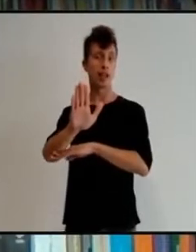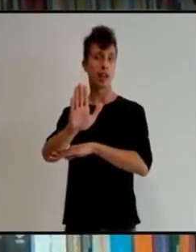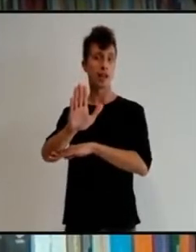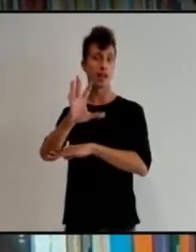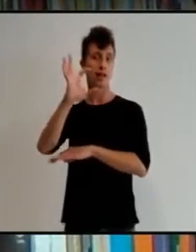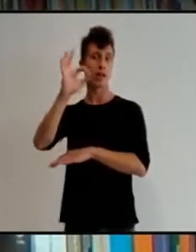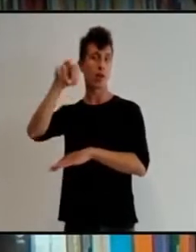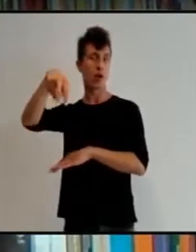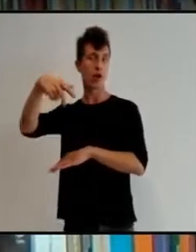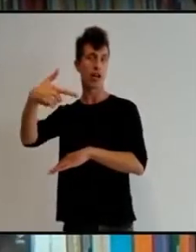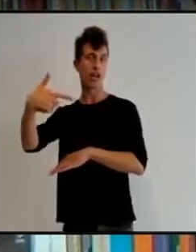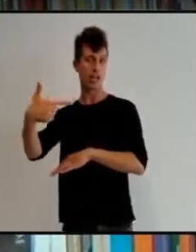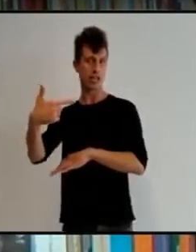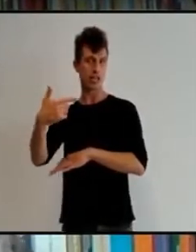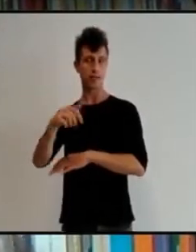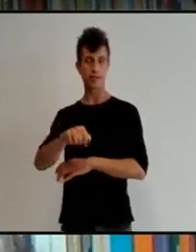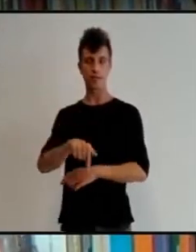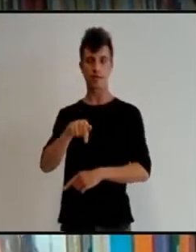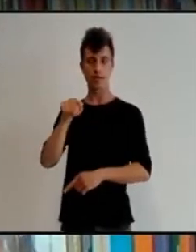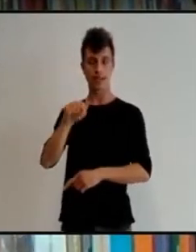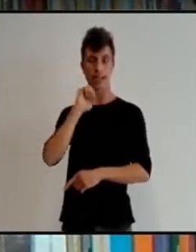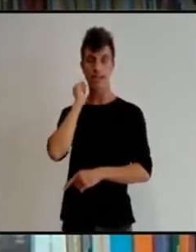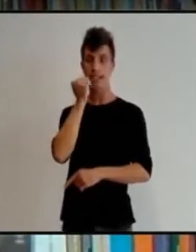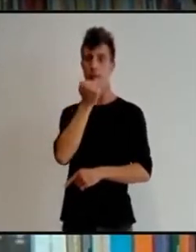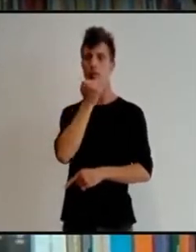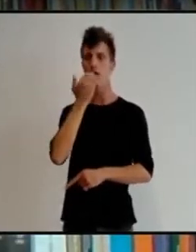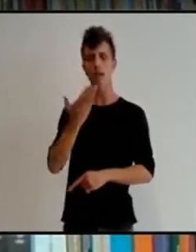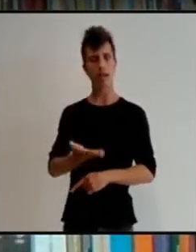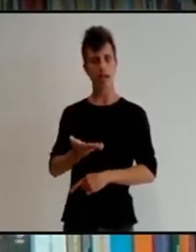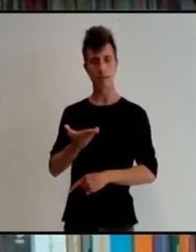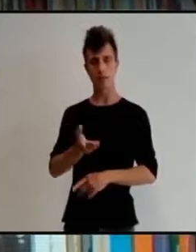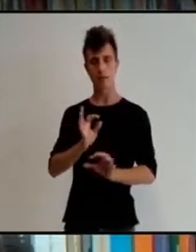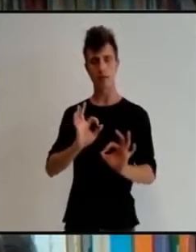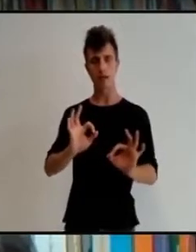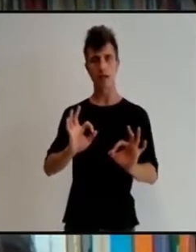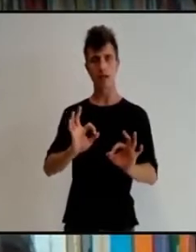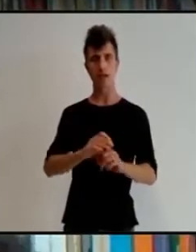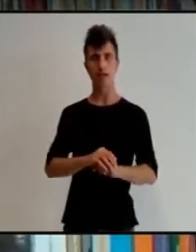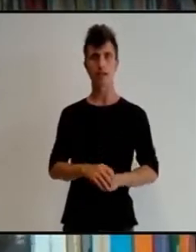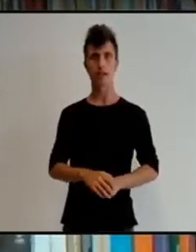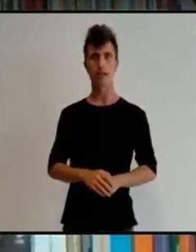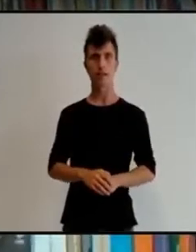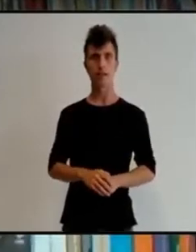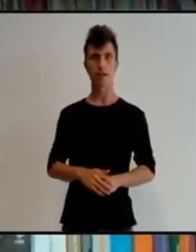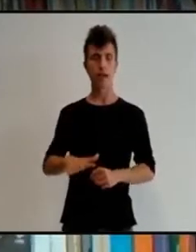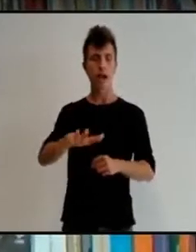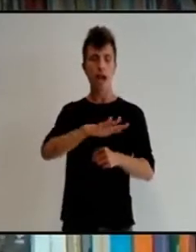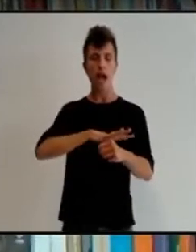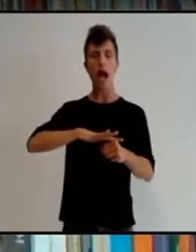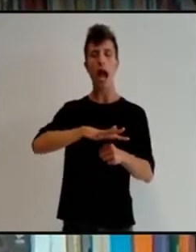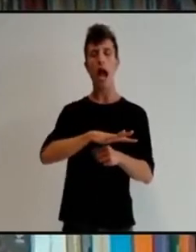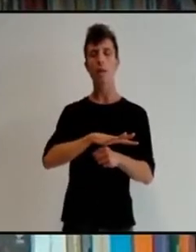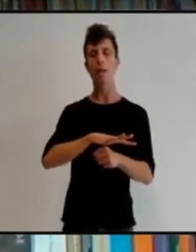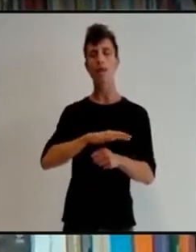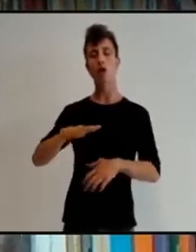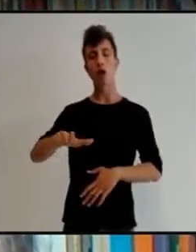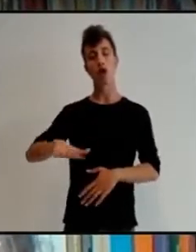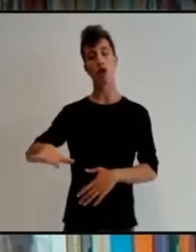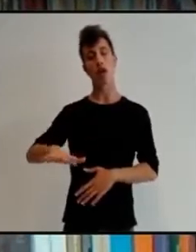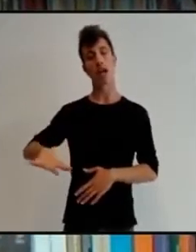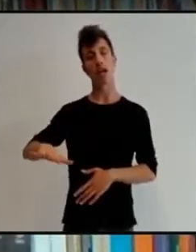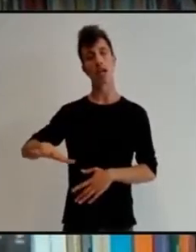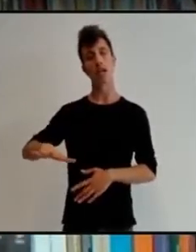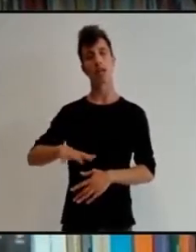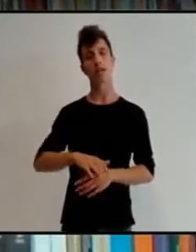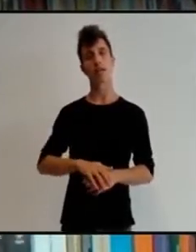es muy importante y no solamente en el ámbito de lo local, sino que va